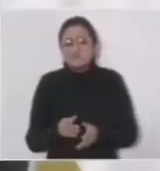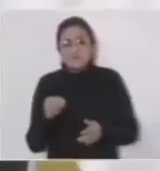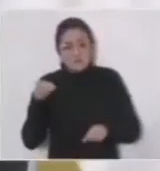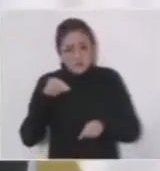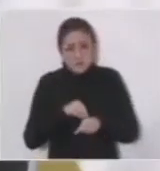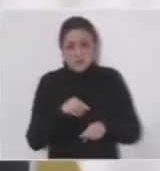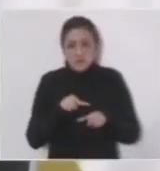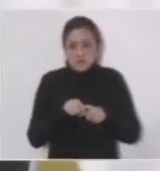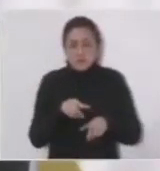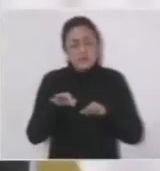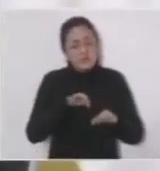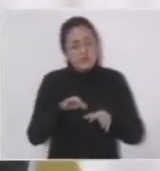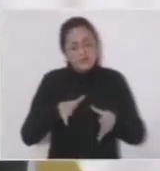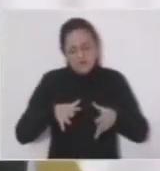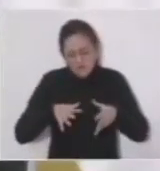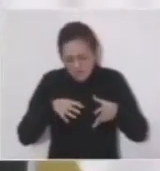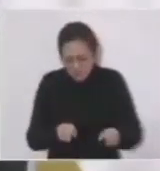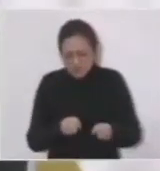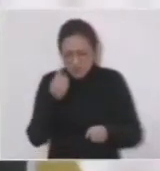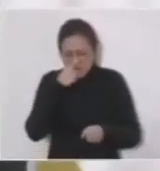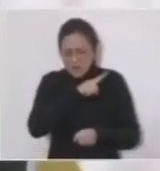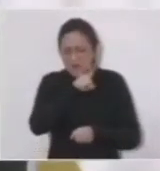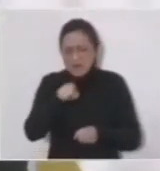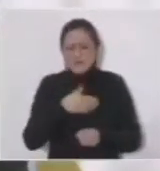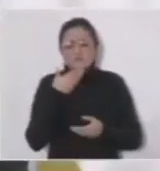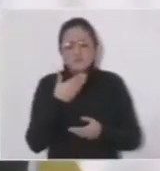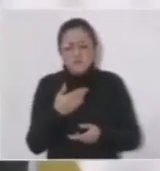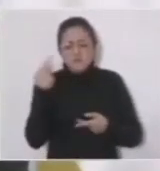y seguimos trabajando con mucha fuerza por el bien de Puebla.